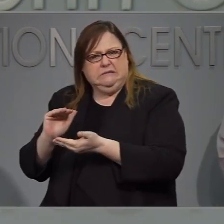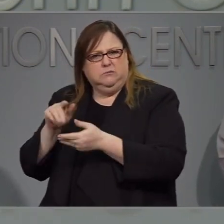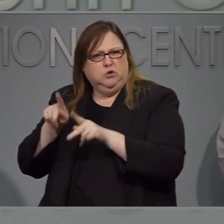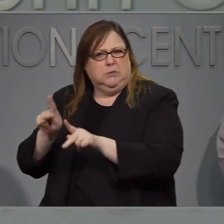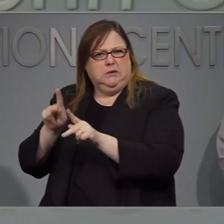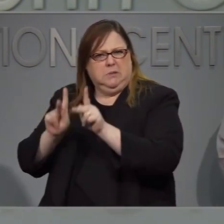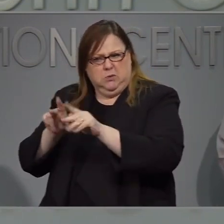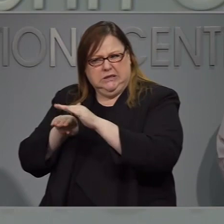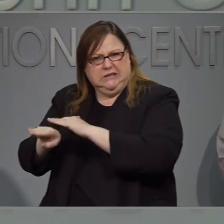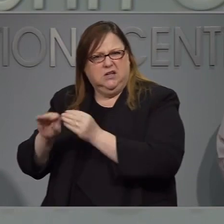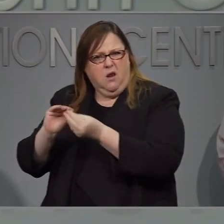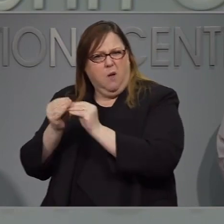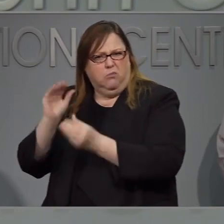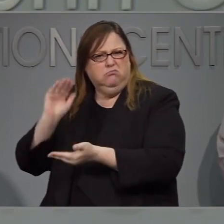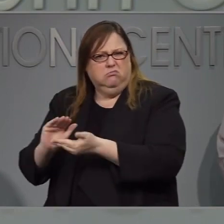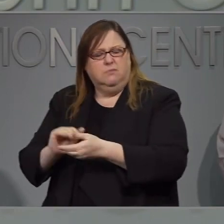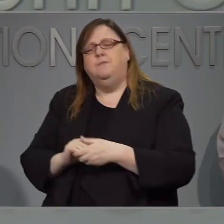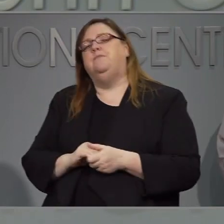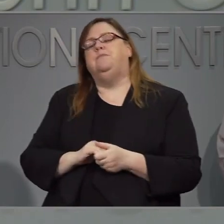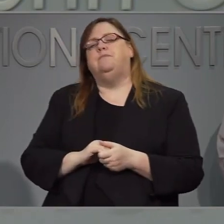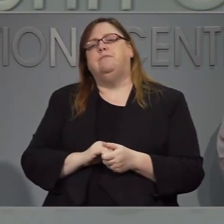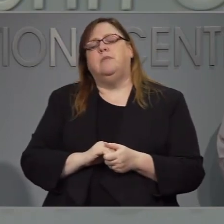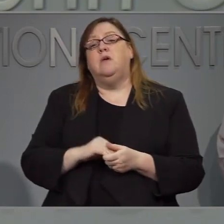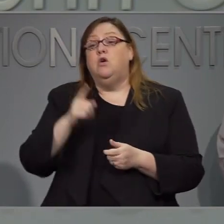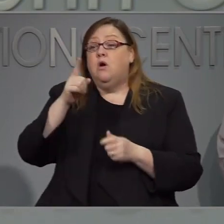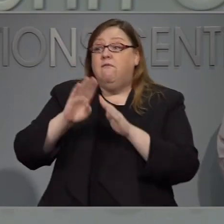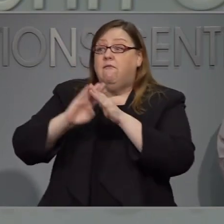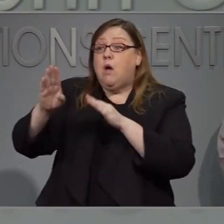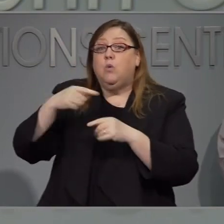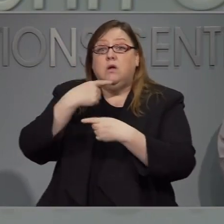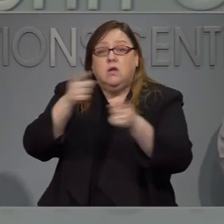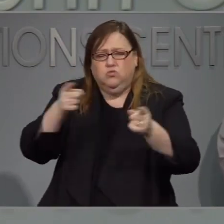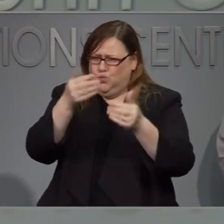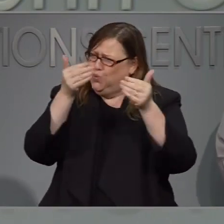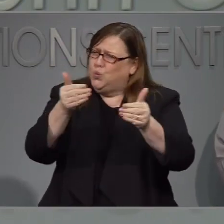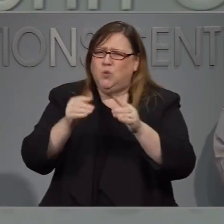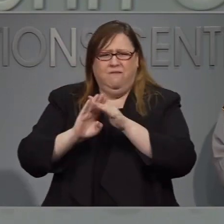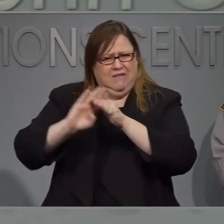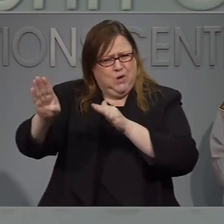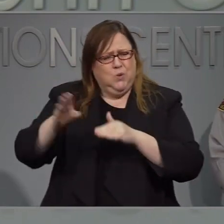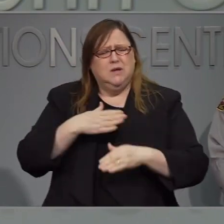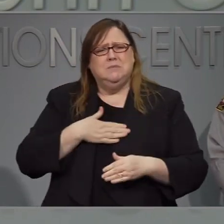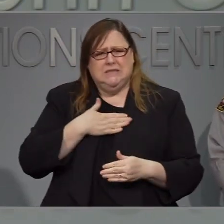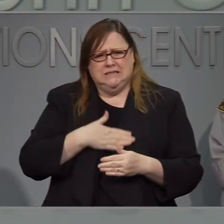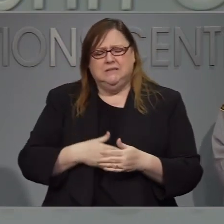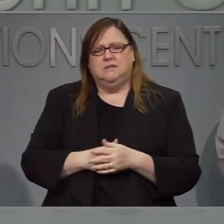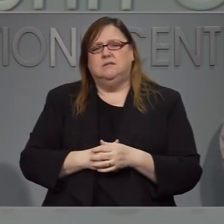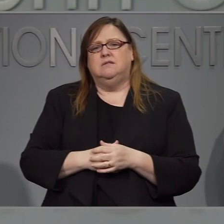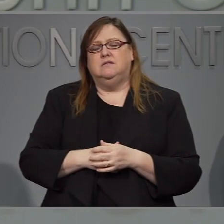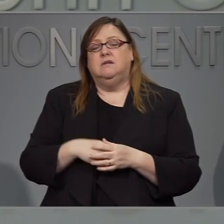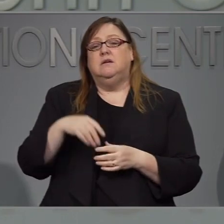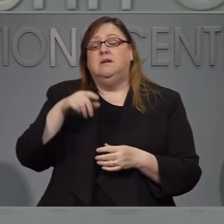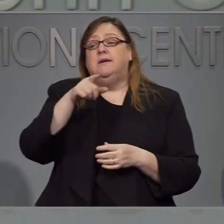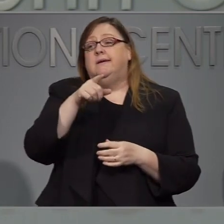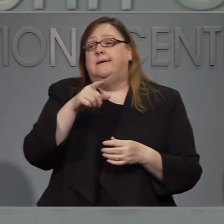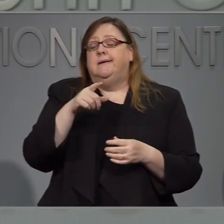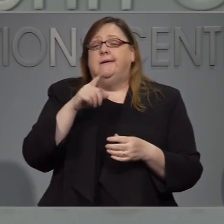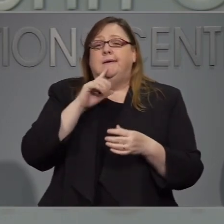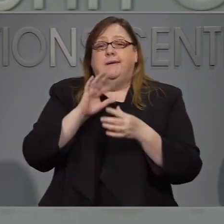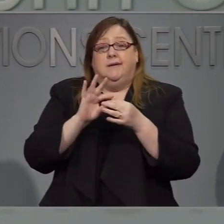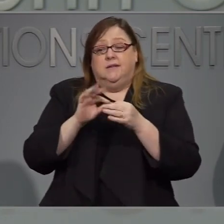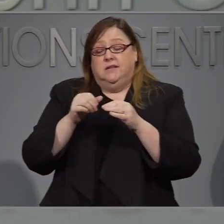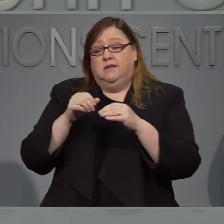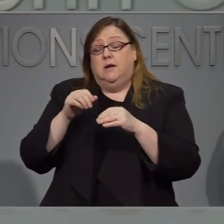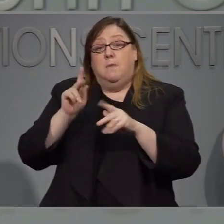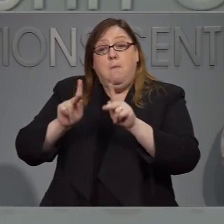personas presten atención y tenga y y evacúen las zonas. Tenemos muchos voluntarios de la Cruz Roja